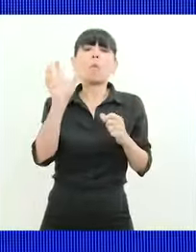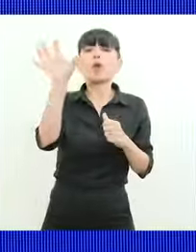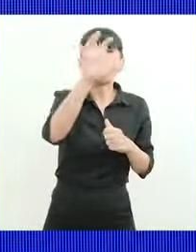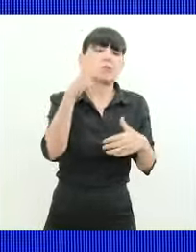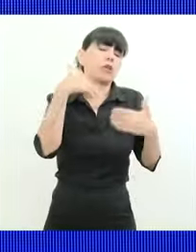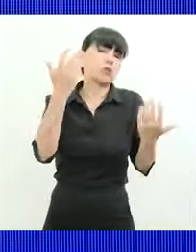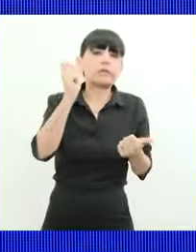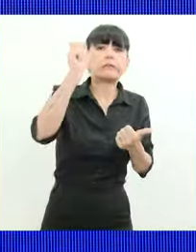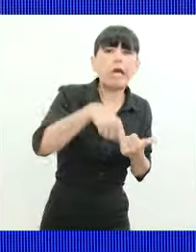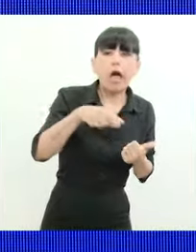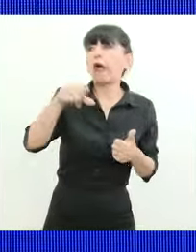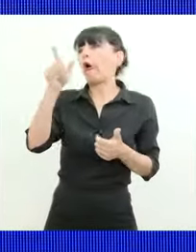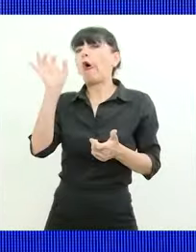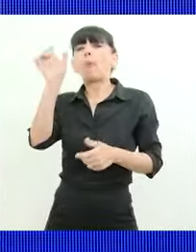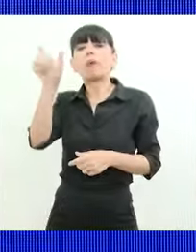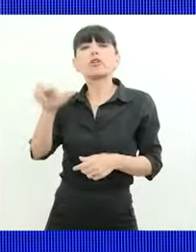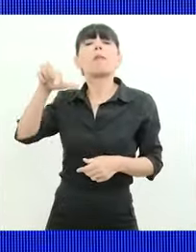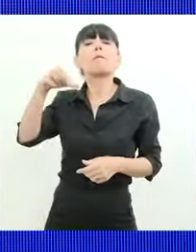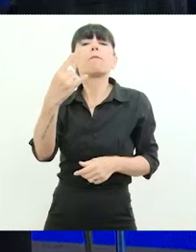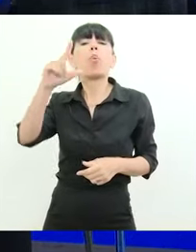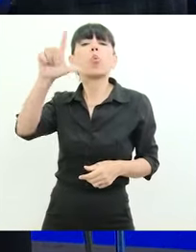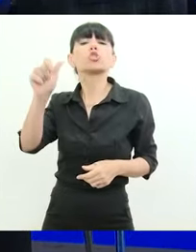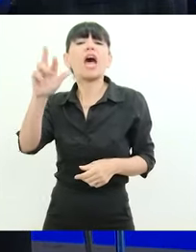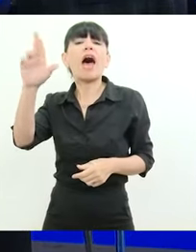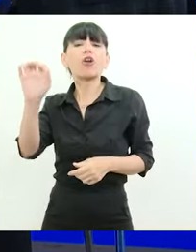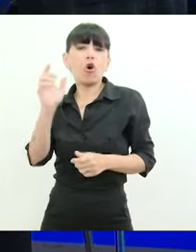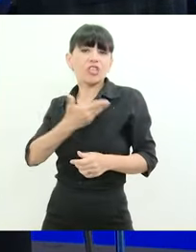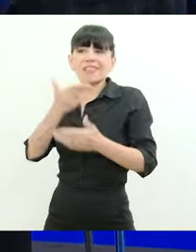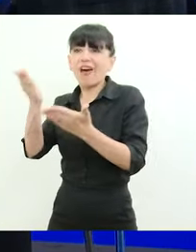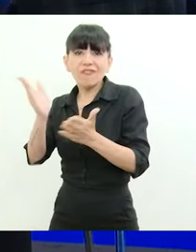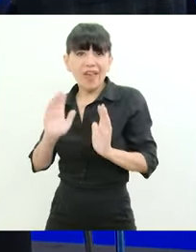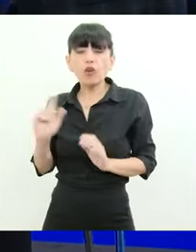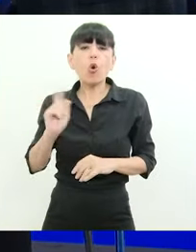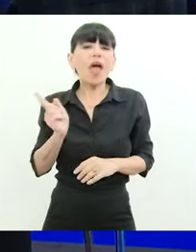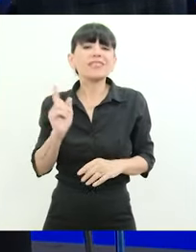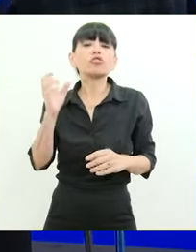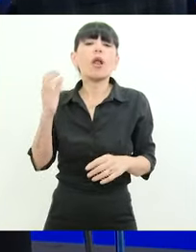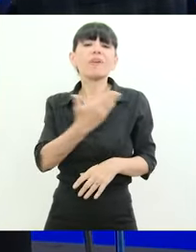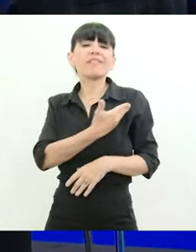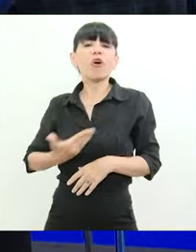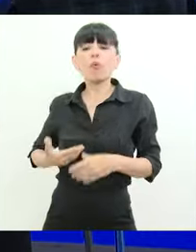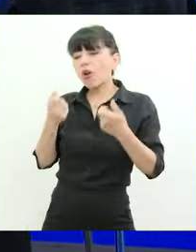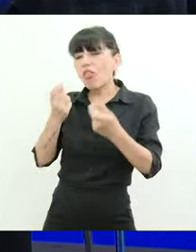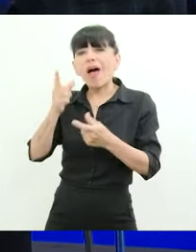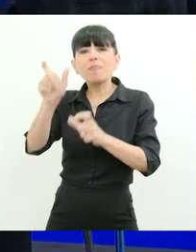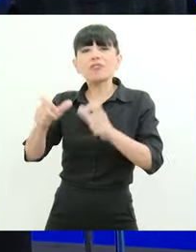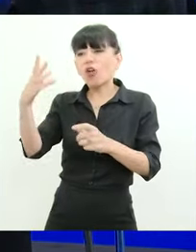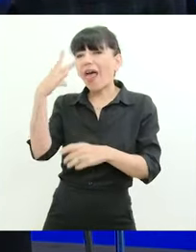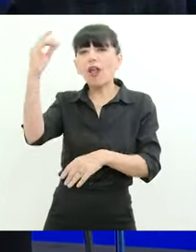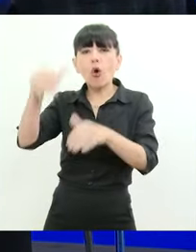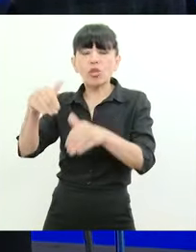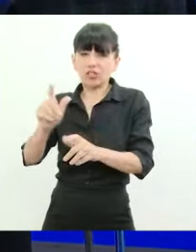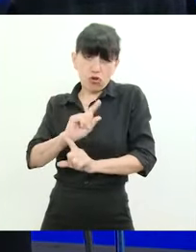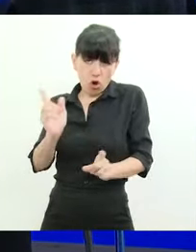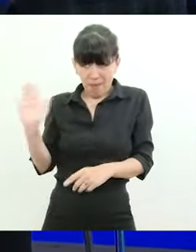lo mismo Puyaro para todos los santafesinos no creo que gobiernen solo para los que los votaron y yo tengo que pensar de la misma manera